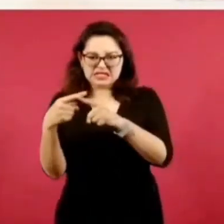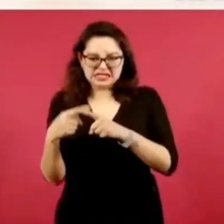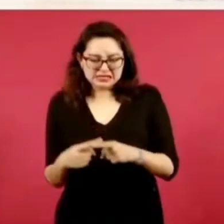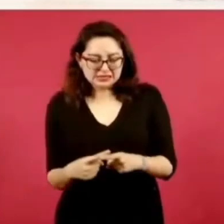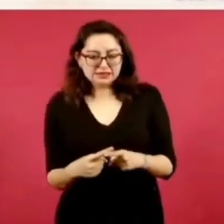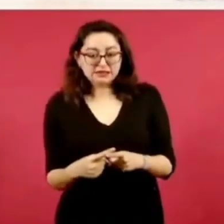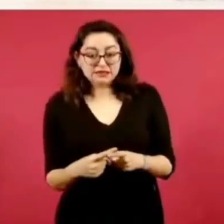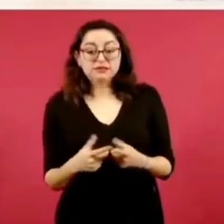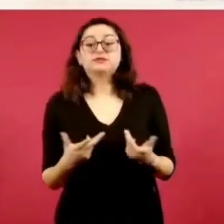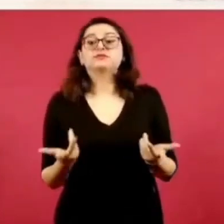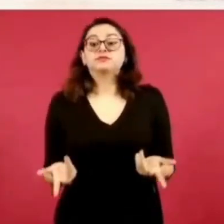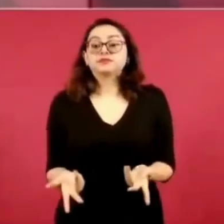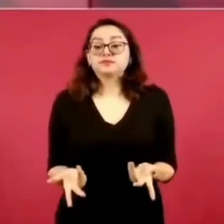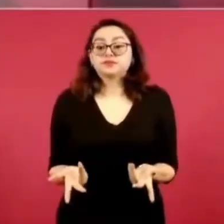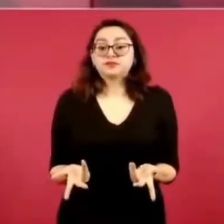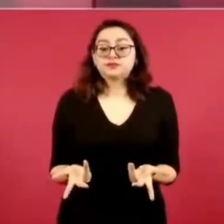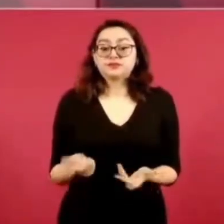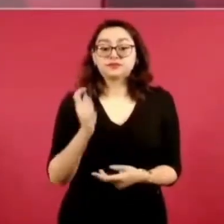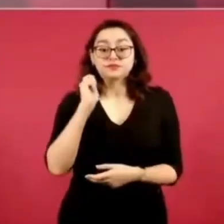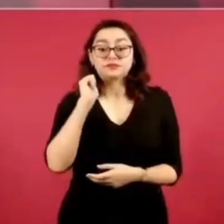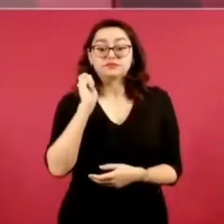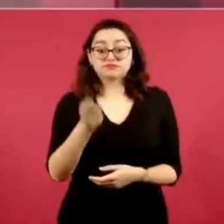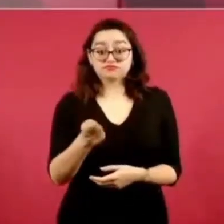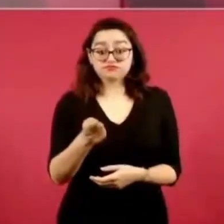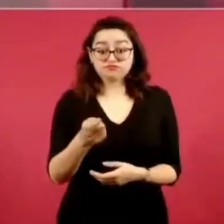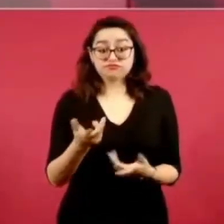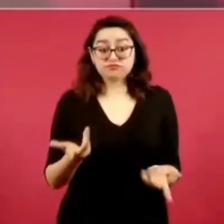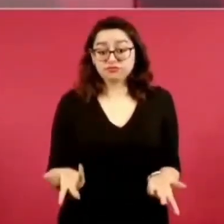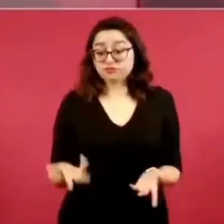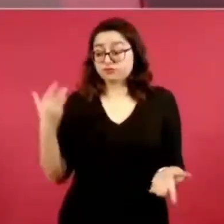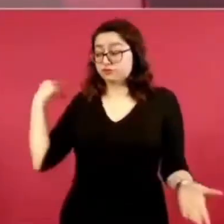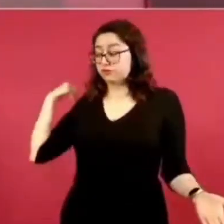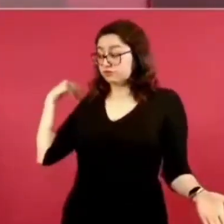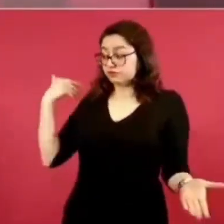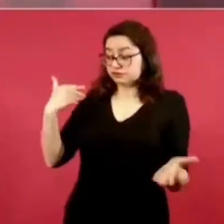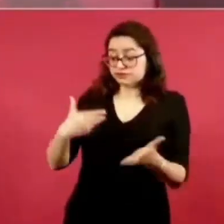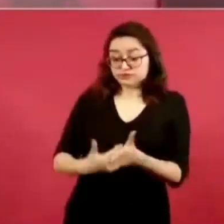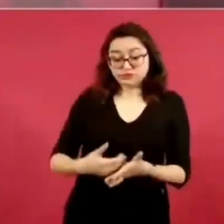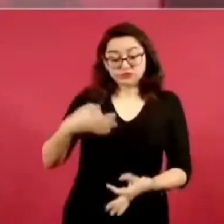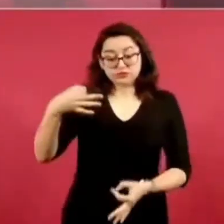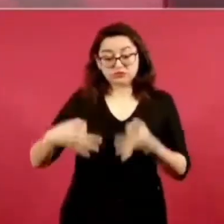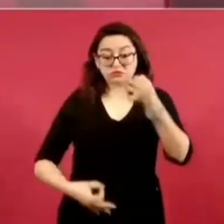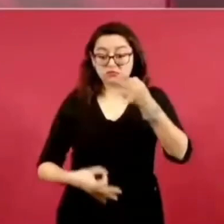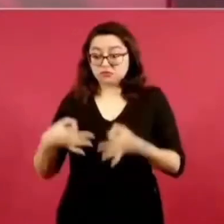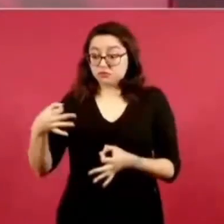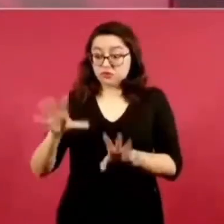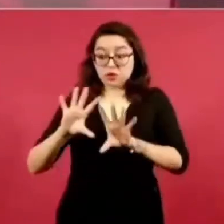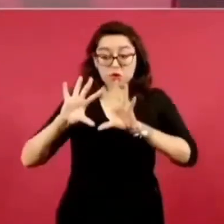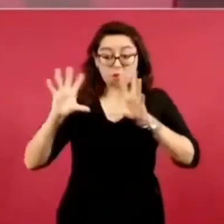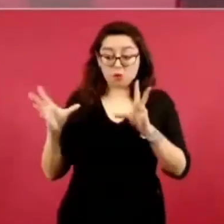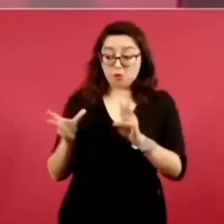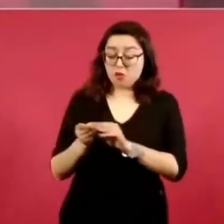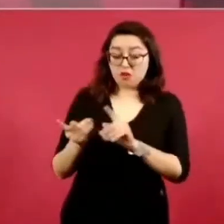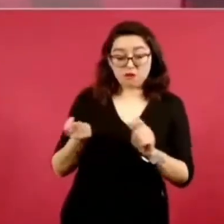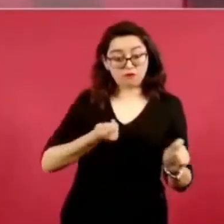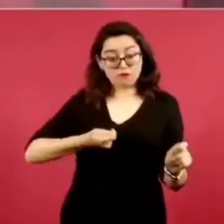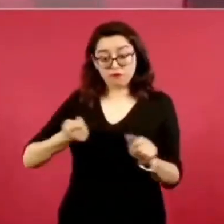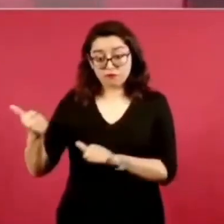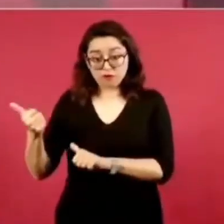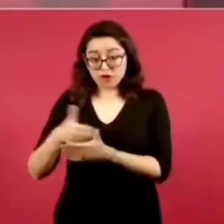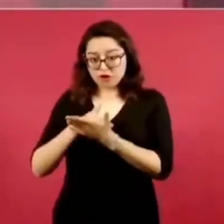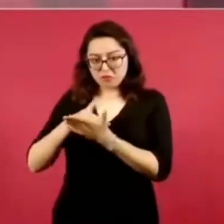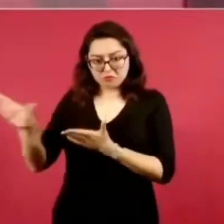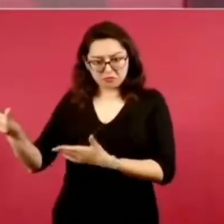no es que los que ya fueron no participen, no, que puedan